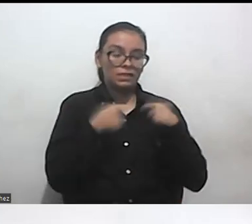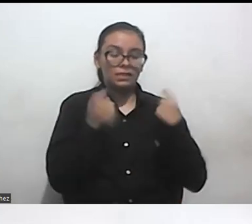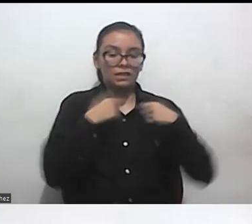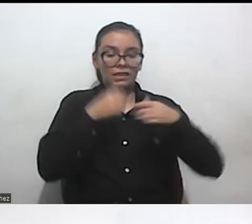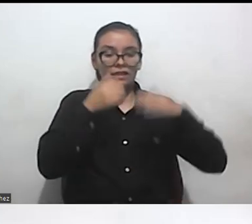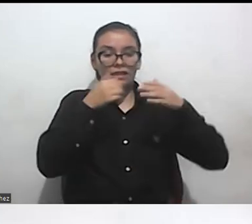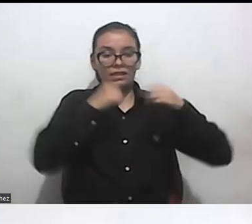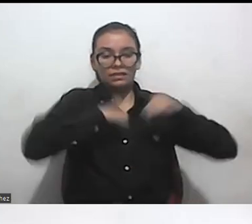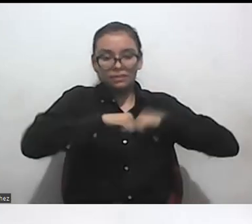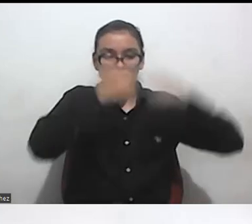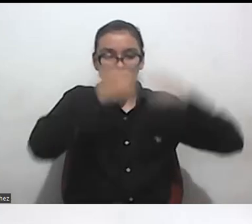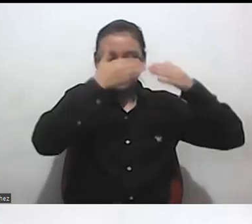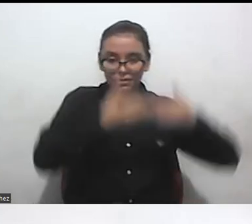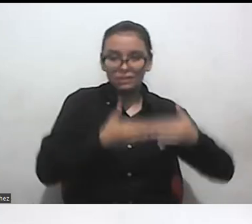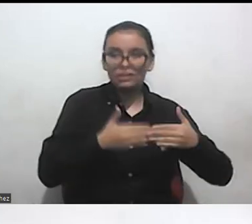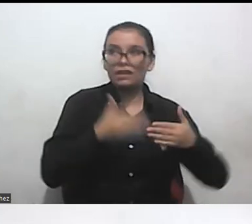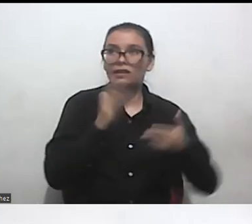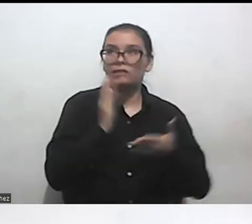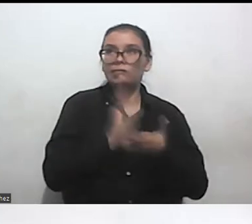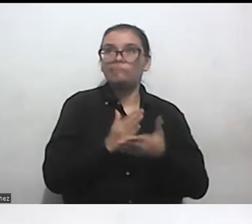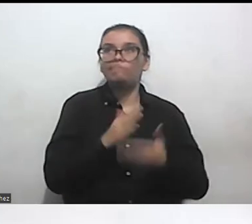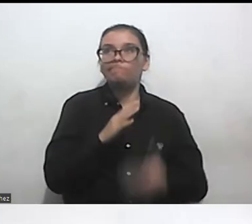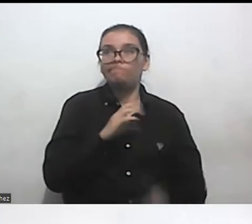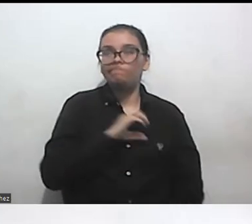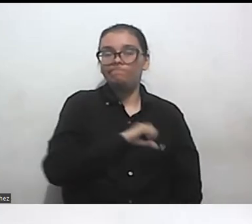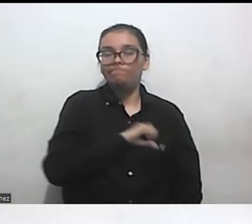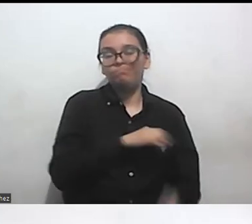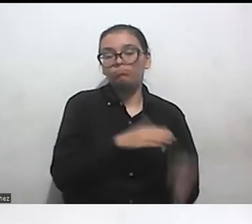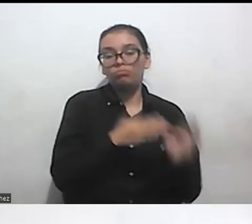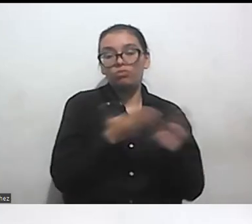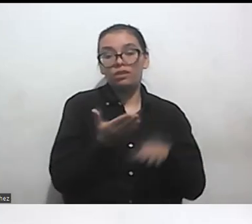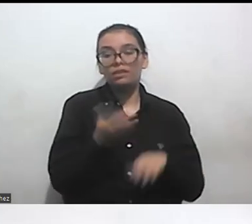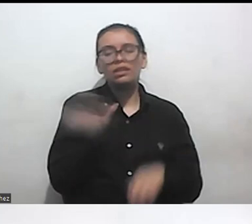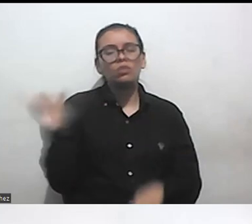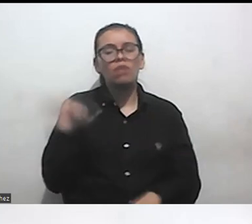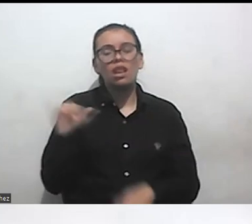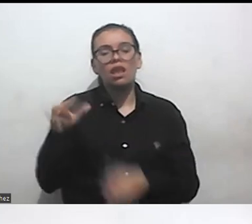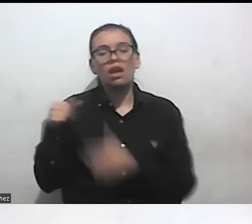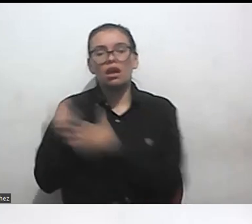trans que pierde sus líderes muy jóvenes entonces es como